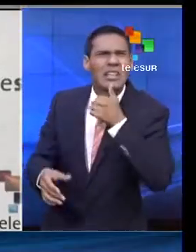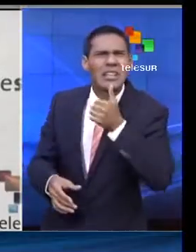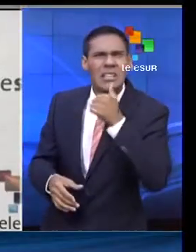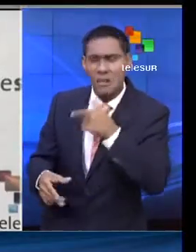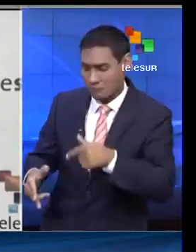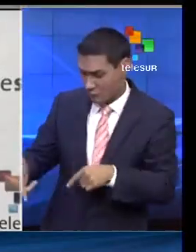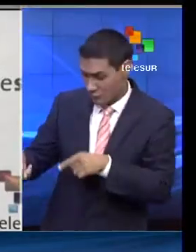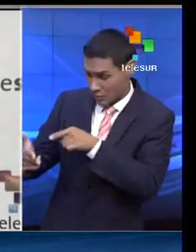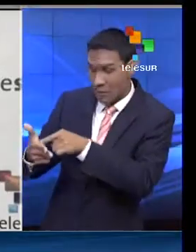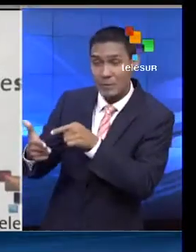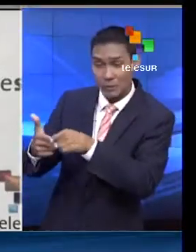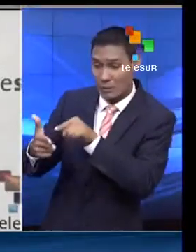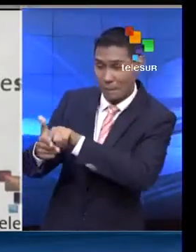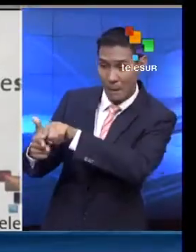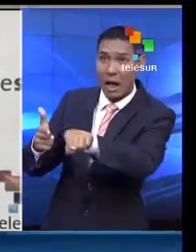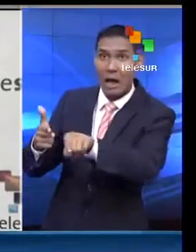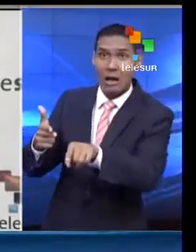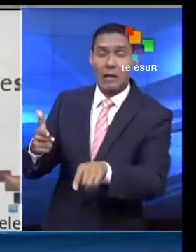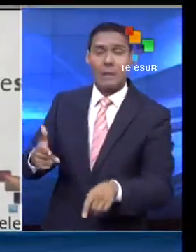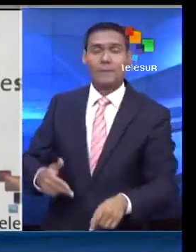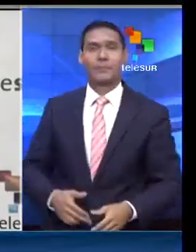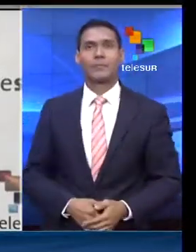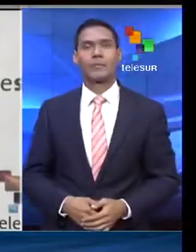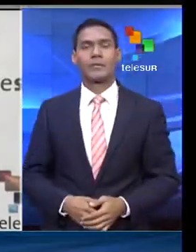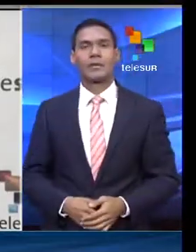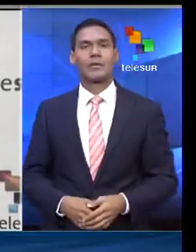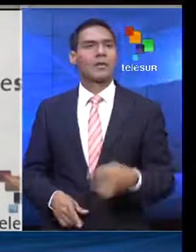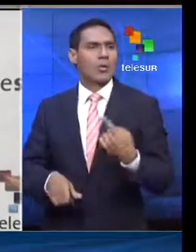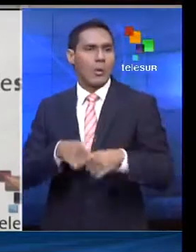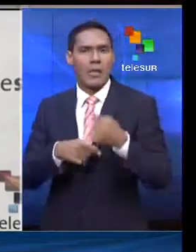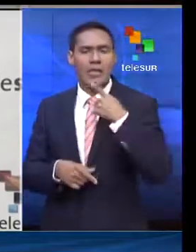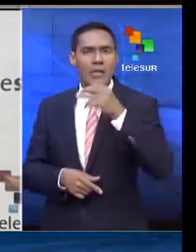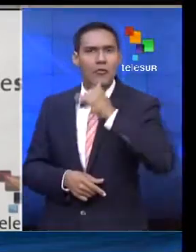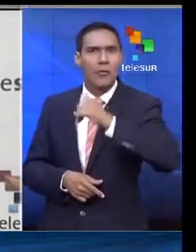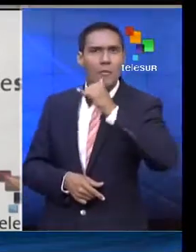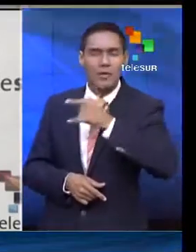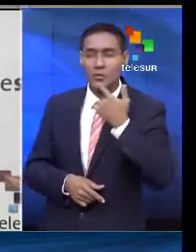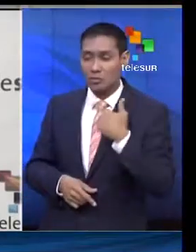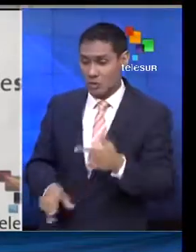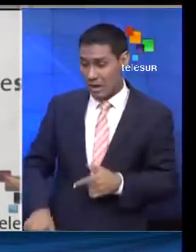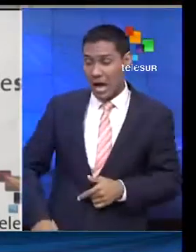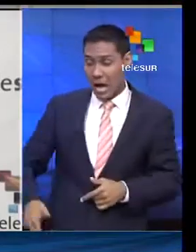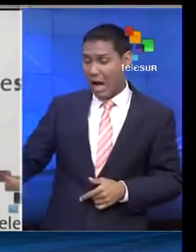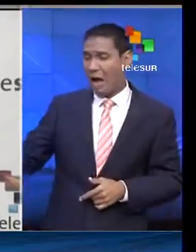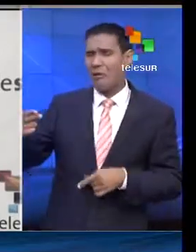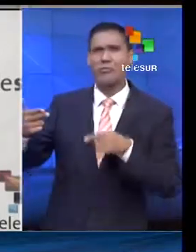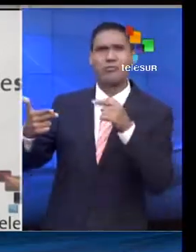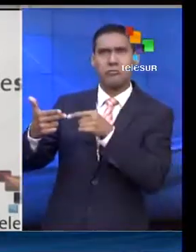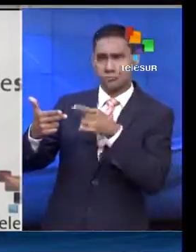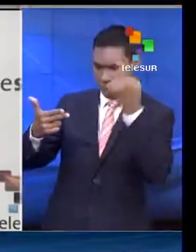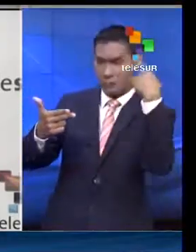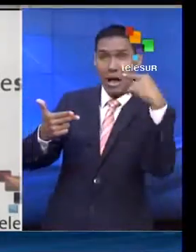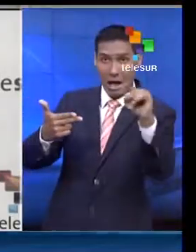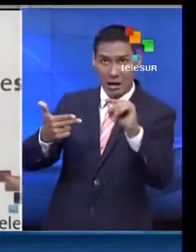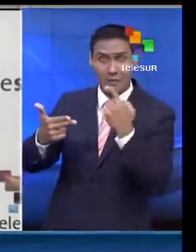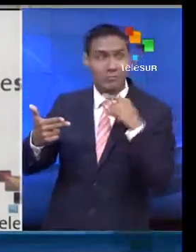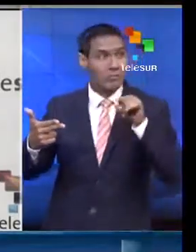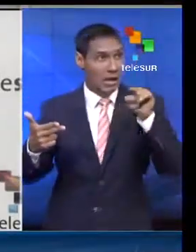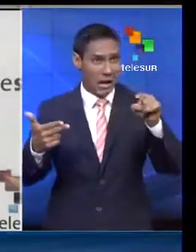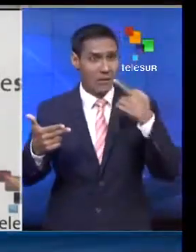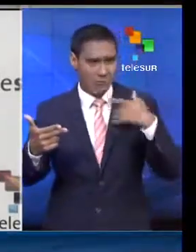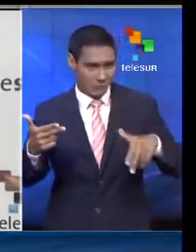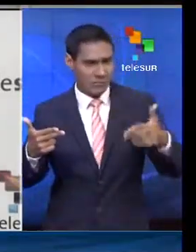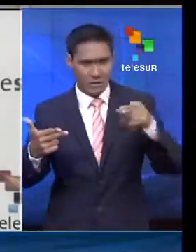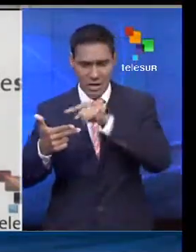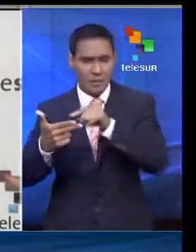por la pistola calibre .22. También las pericias determinaron que el arma se encontraría registrada en el Registro Nacional de